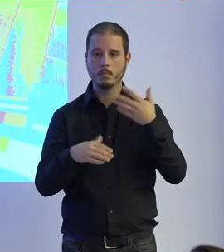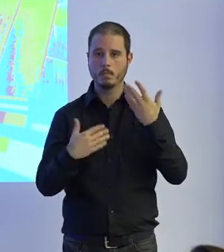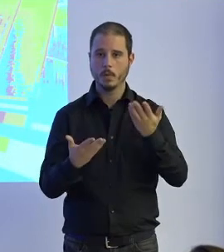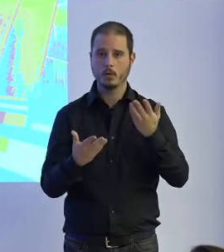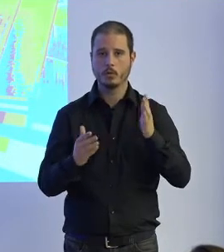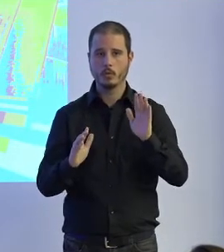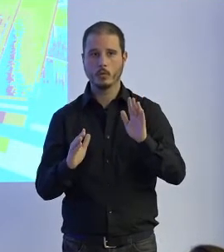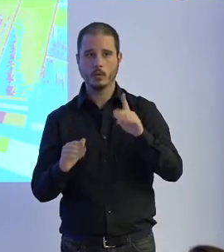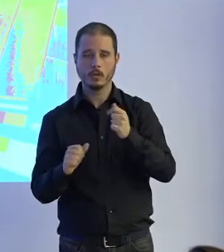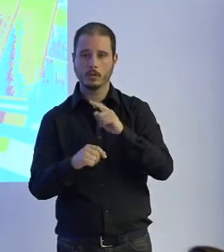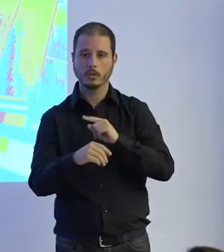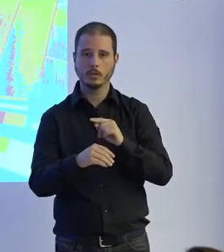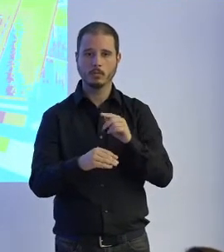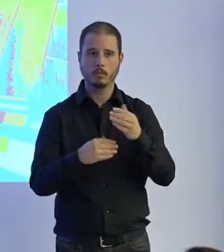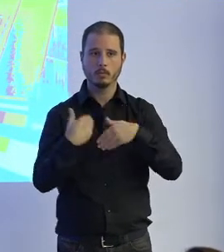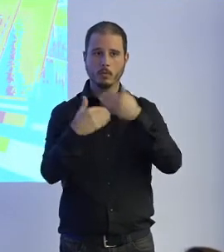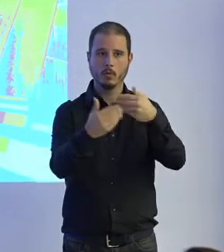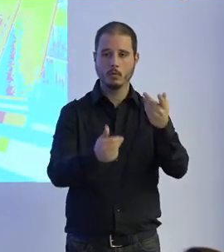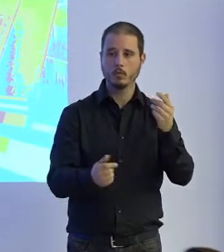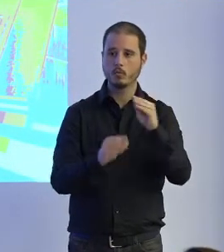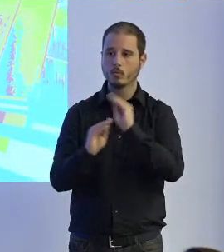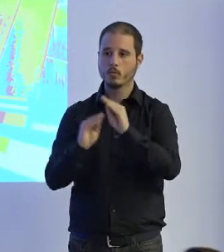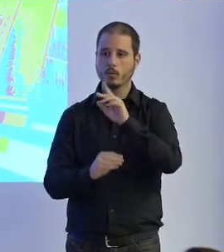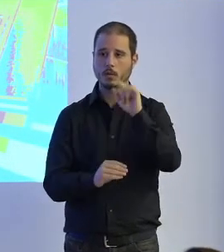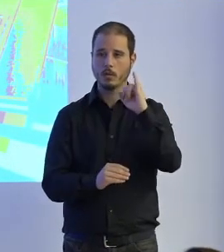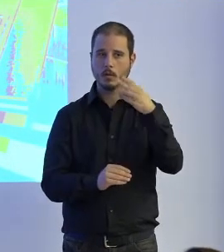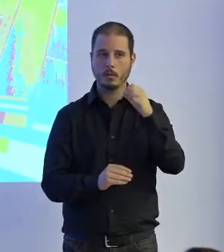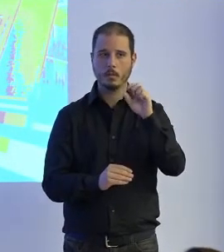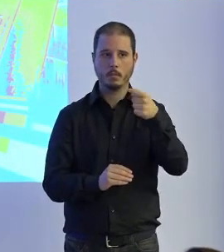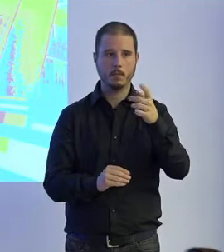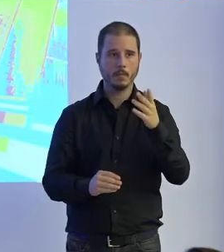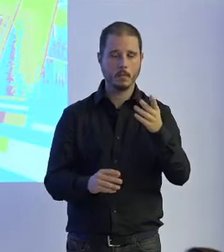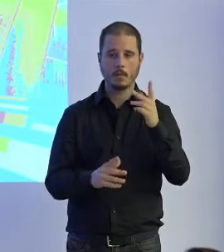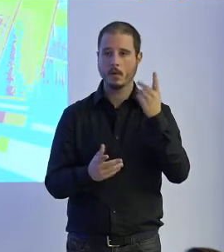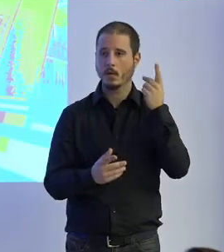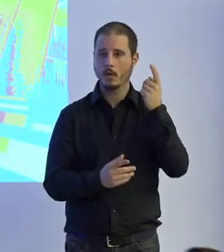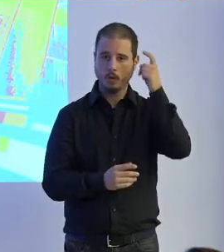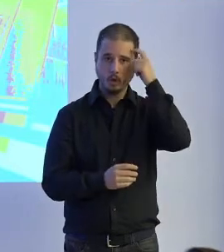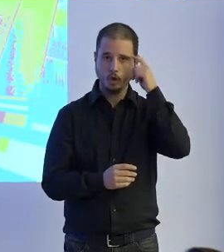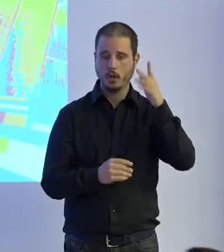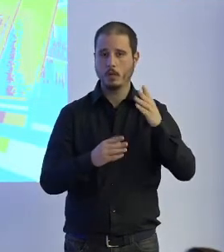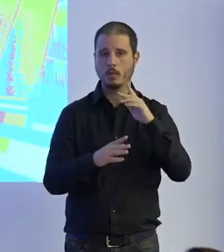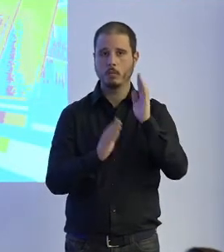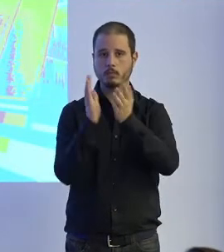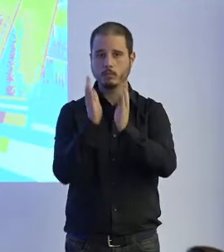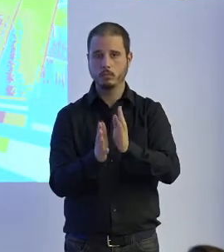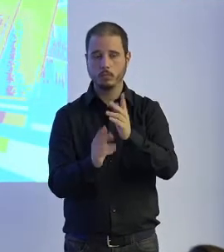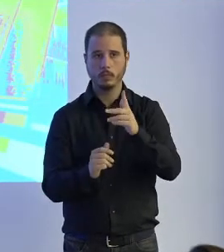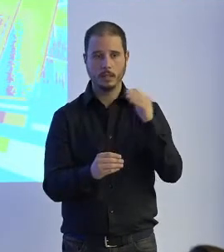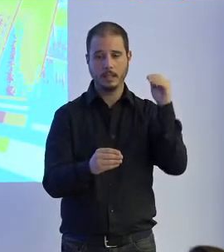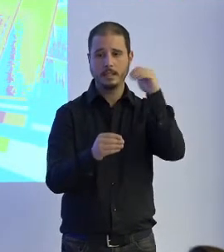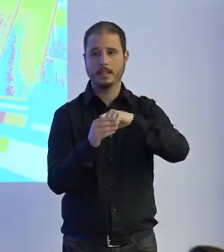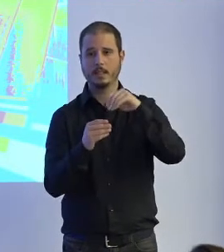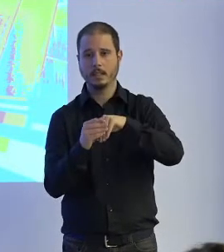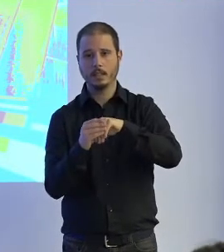tuvimos fue integrarlo con una solución de IDES que era también otra que hacían rehabilitación cognitiva integrándolo lo que es la